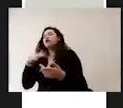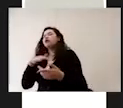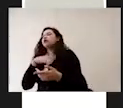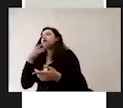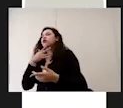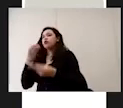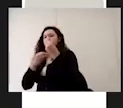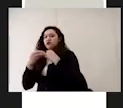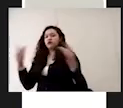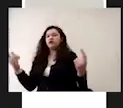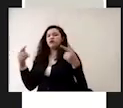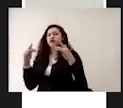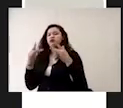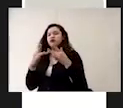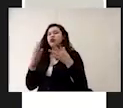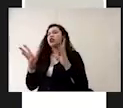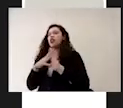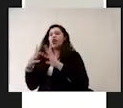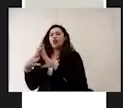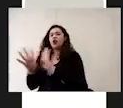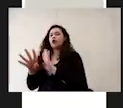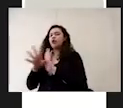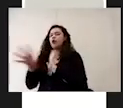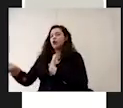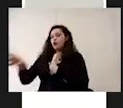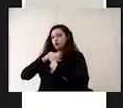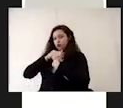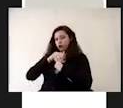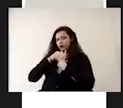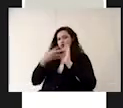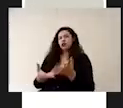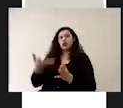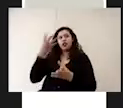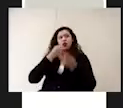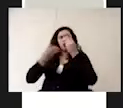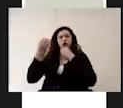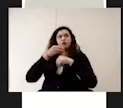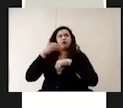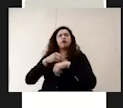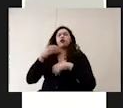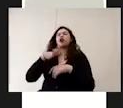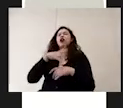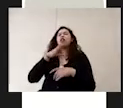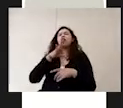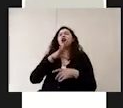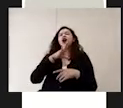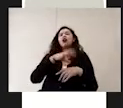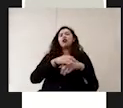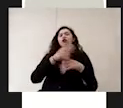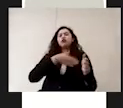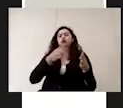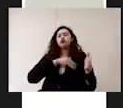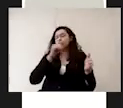y esto se puede dar principalmente al colocar un alimento crudo donde estamos